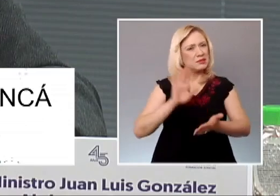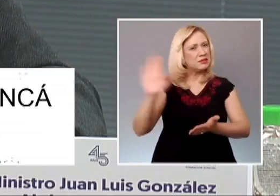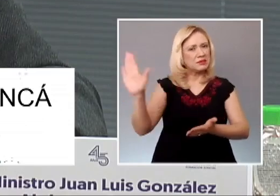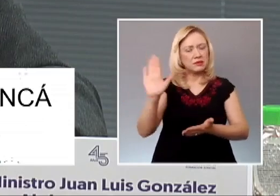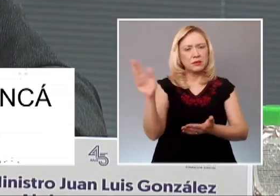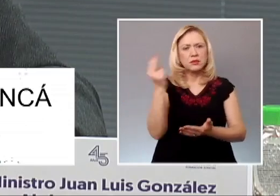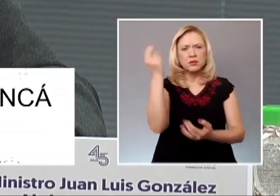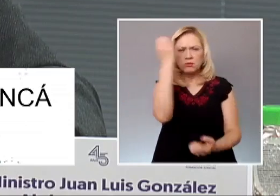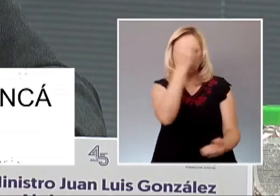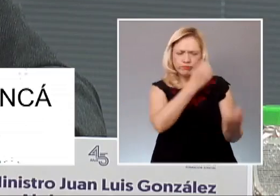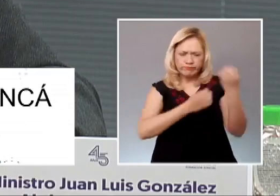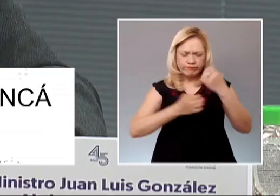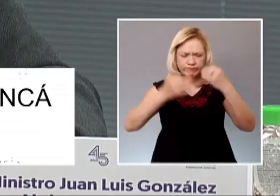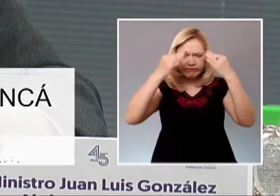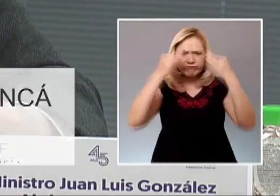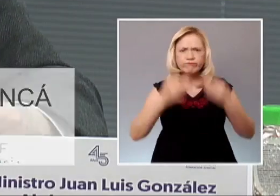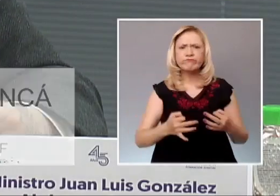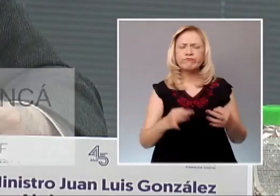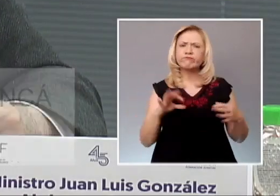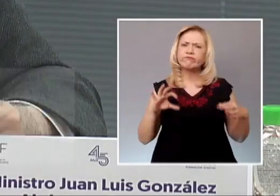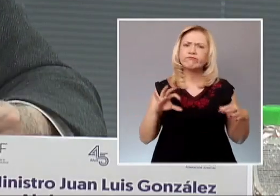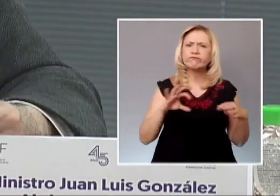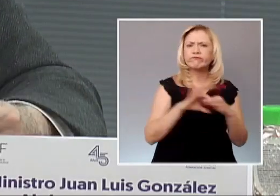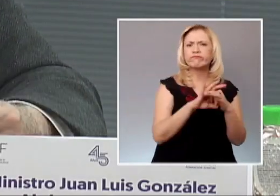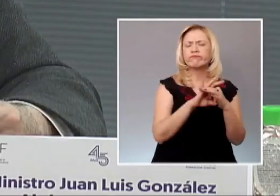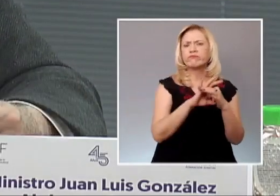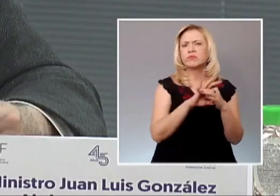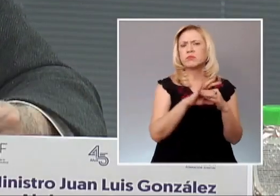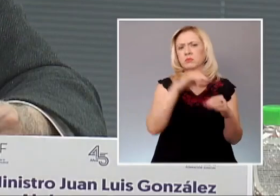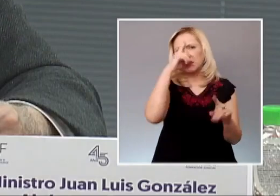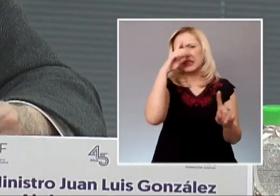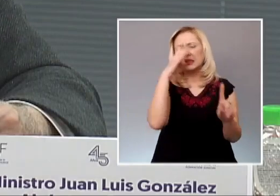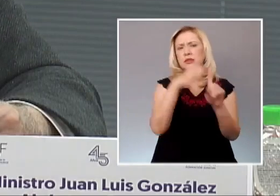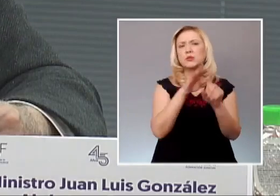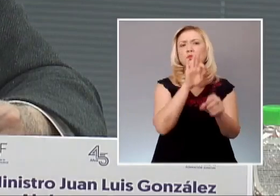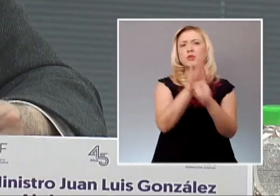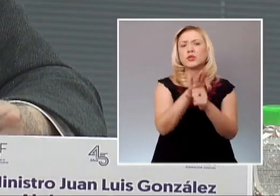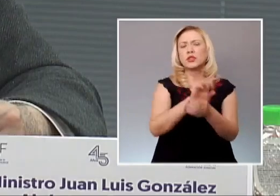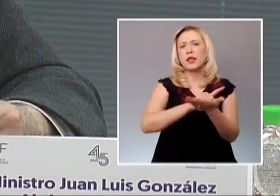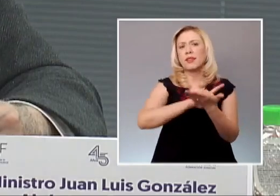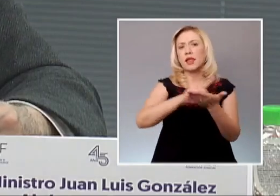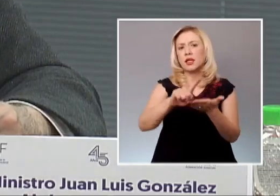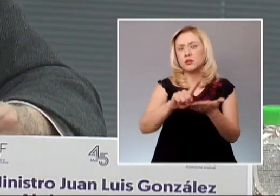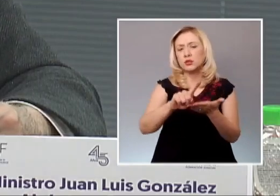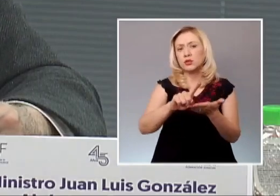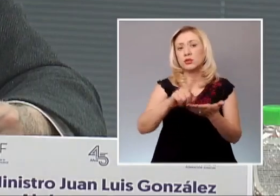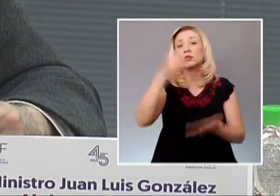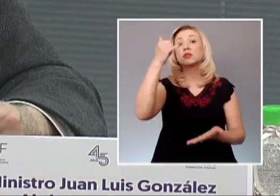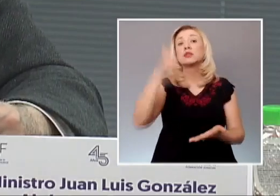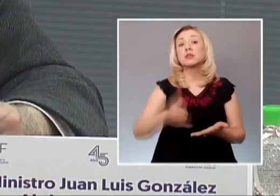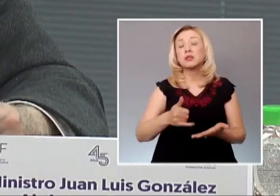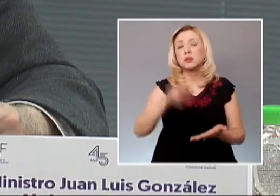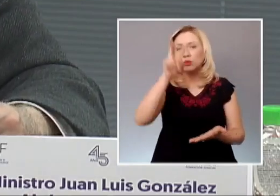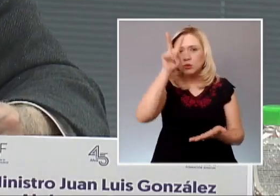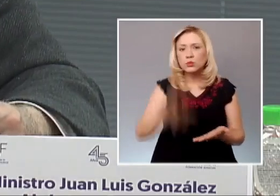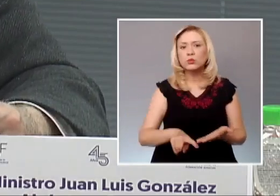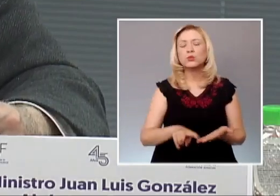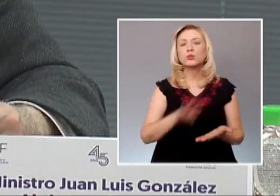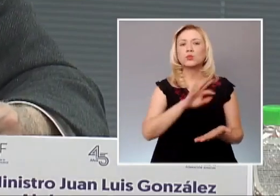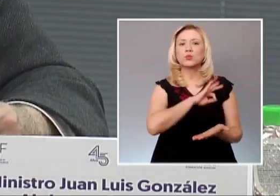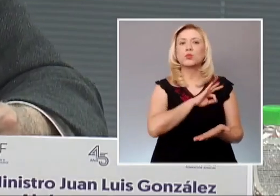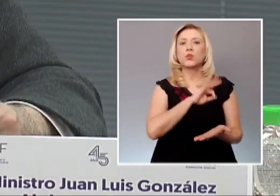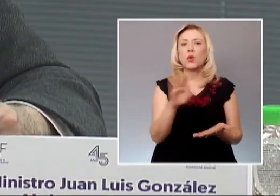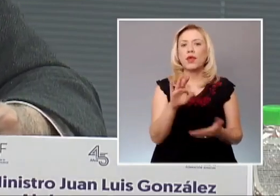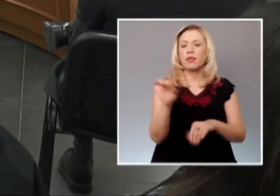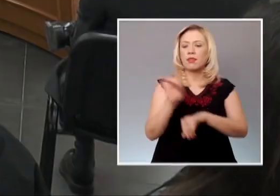que soslaya la verdadera finalidad protectora de los derechos y los efectos reales que tienen en la vida de